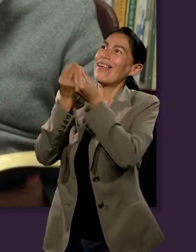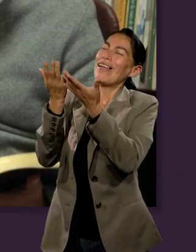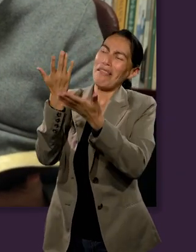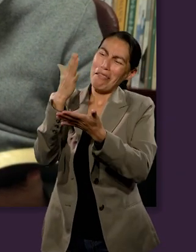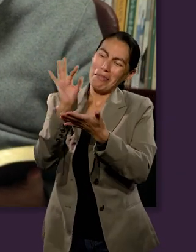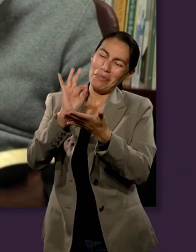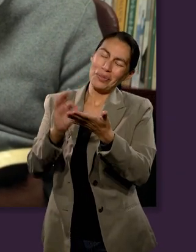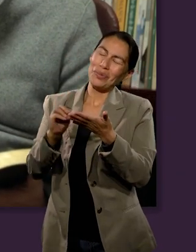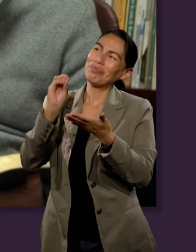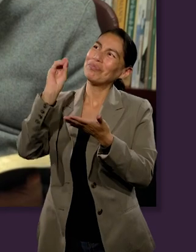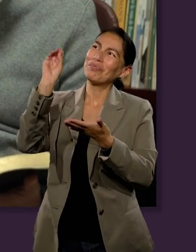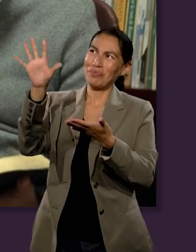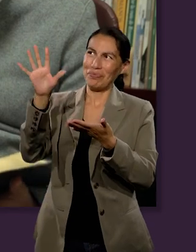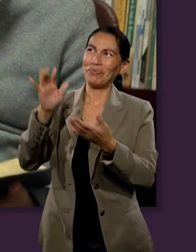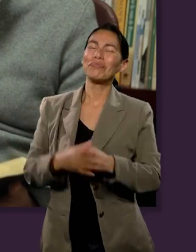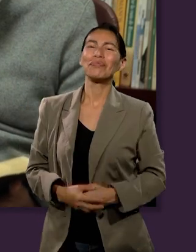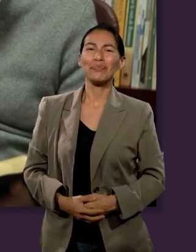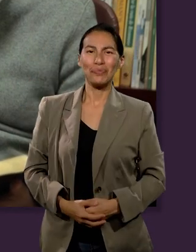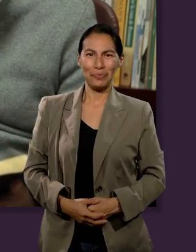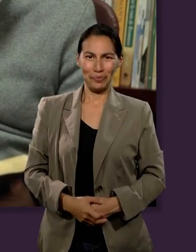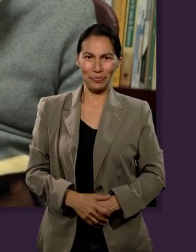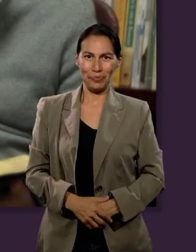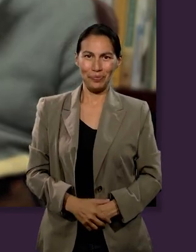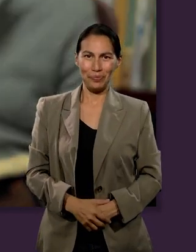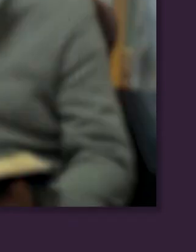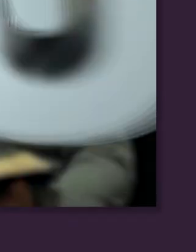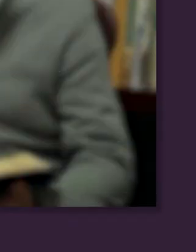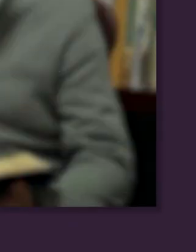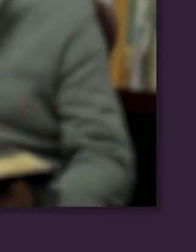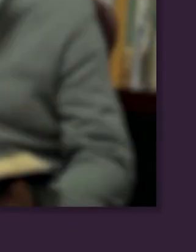administradores, como dice el apóstol Pablo aquí en Corintios.